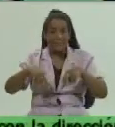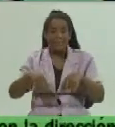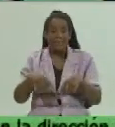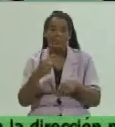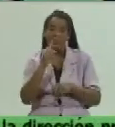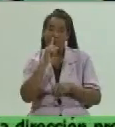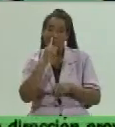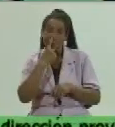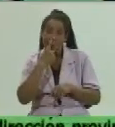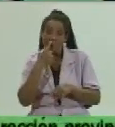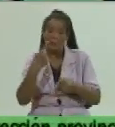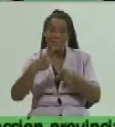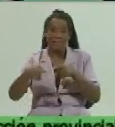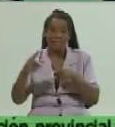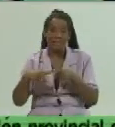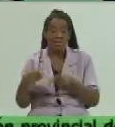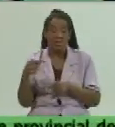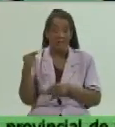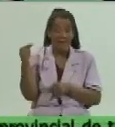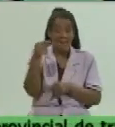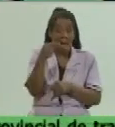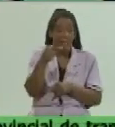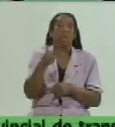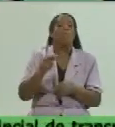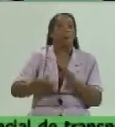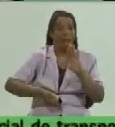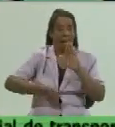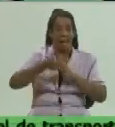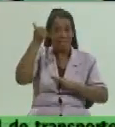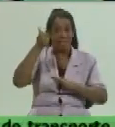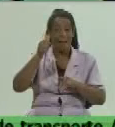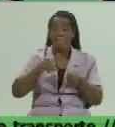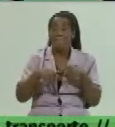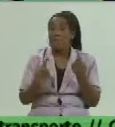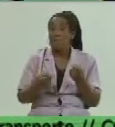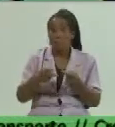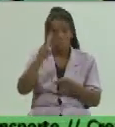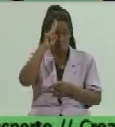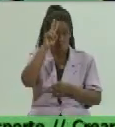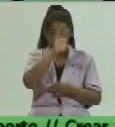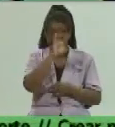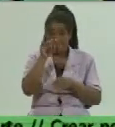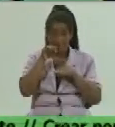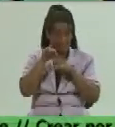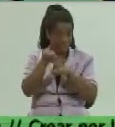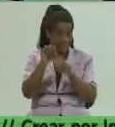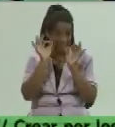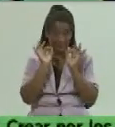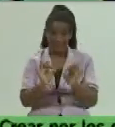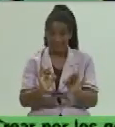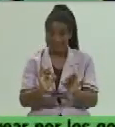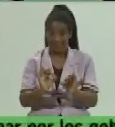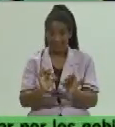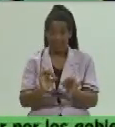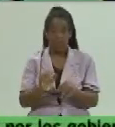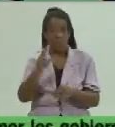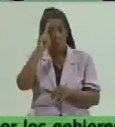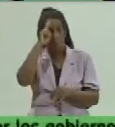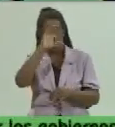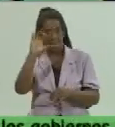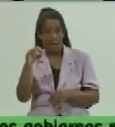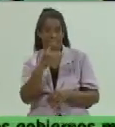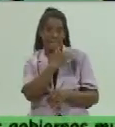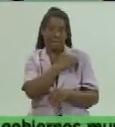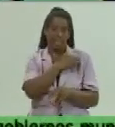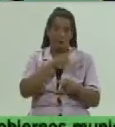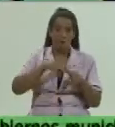negativizar es que reciben el alta médica. Pero mientras se mantienen hospitalizados en las instituciones nuestras, tanto en el Hospital Militar de